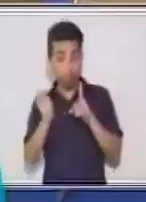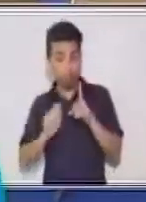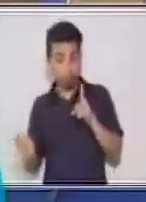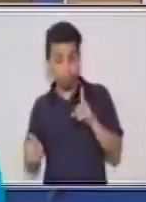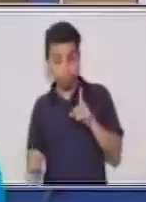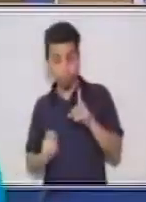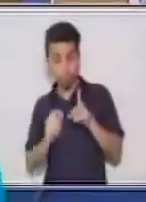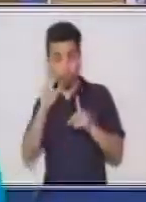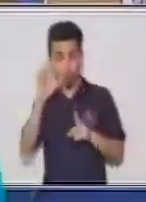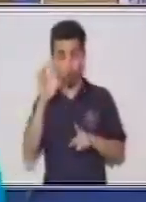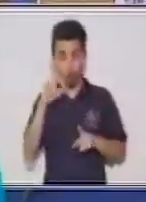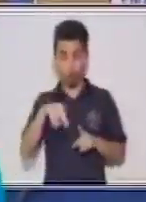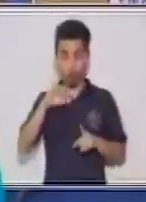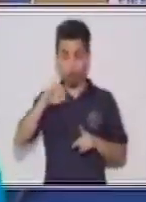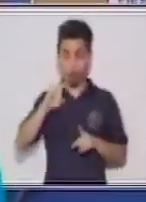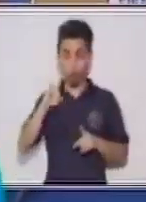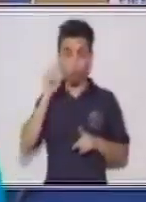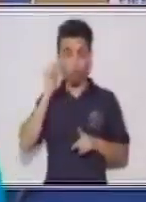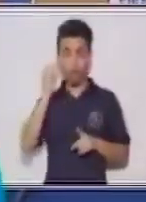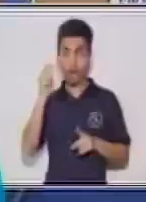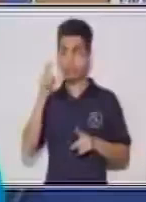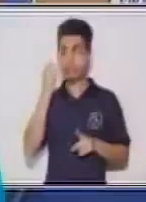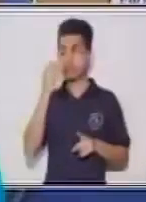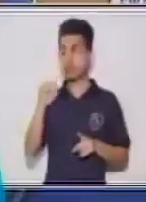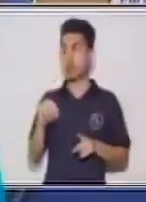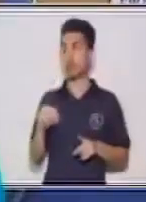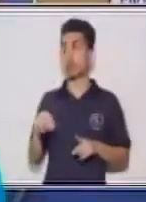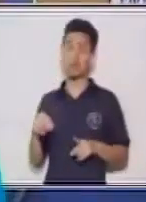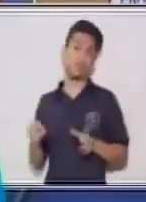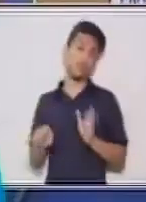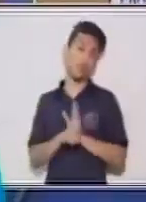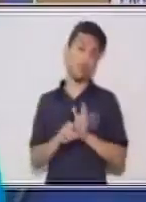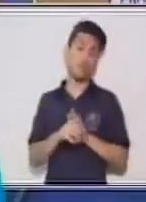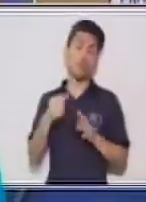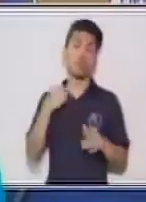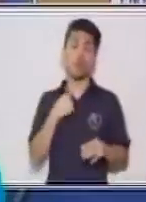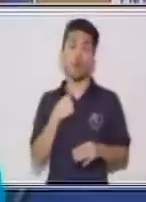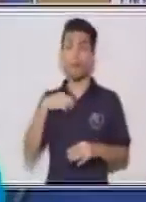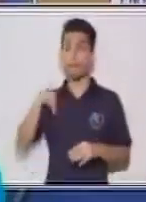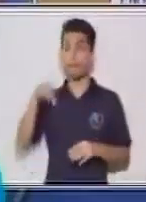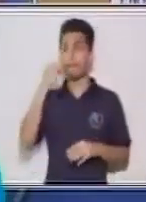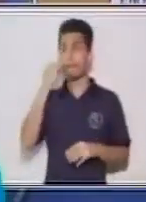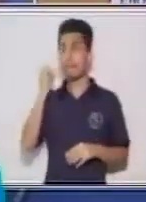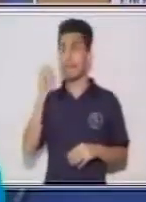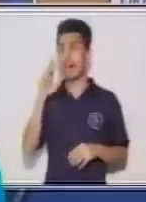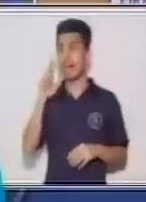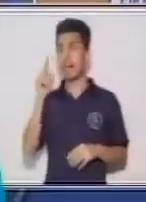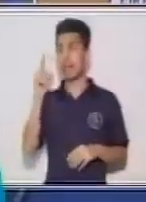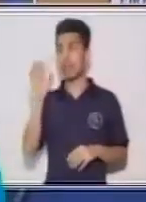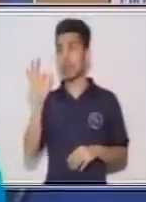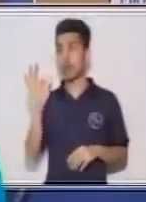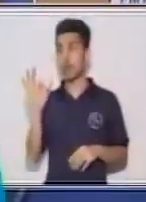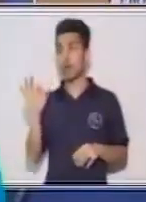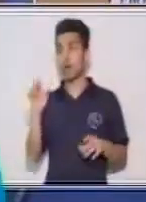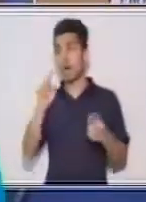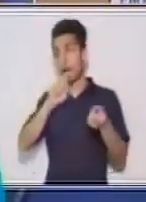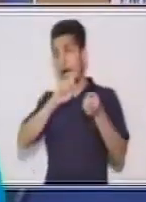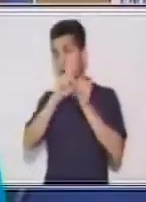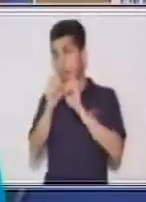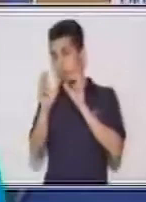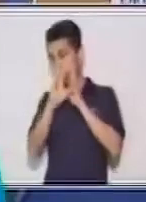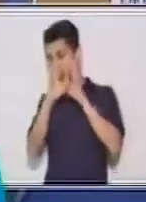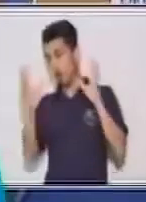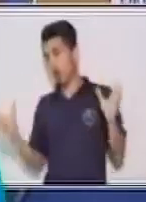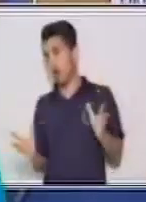el verbo es perder. Pero al momento de decir yo pierdo, ya la raíz ya cambió por completo. Esto